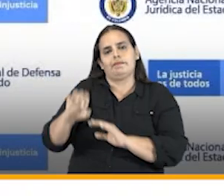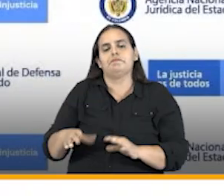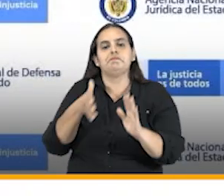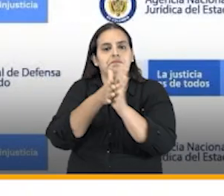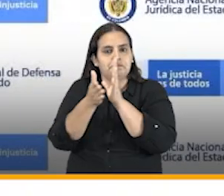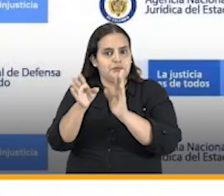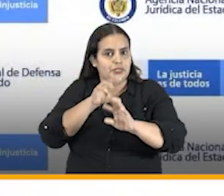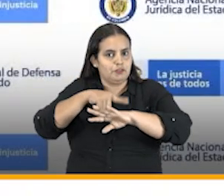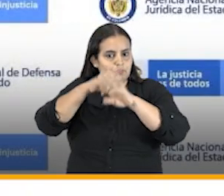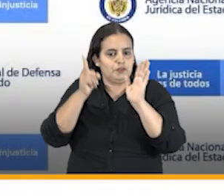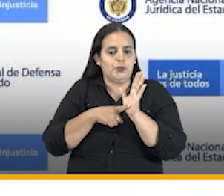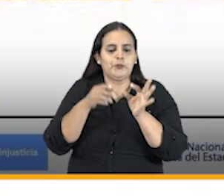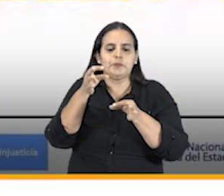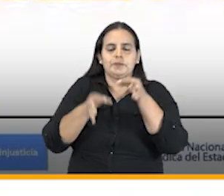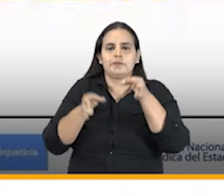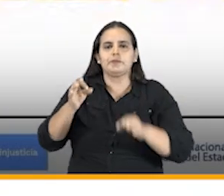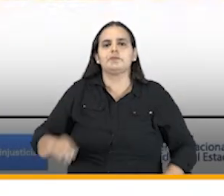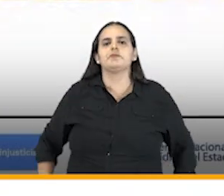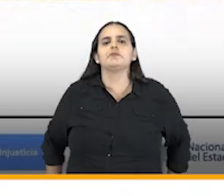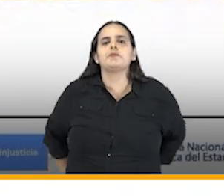nacional de defensa jurídica del estado